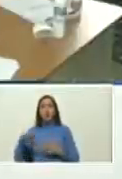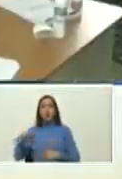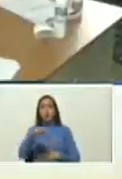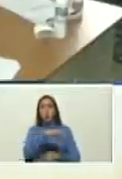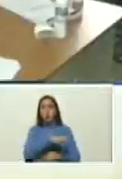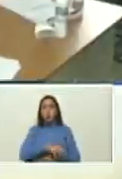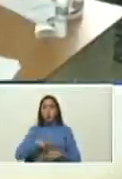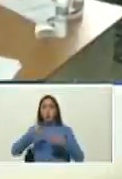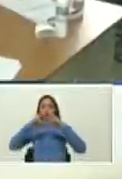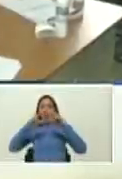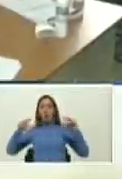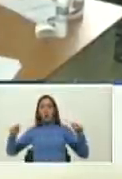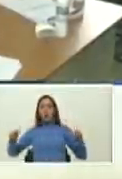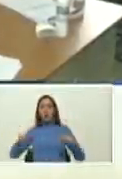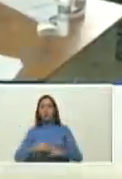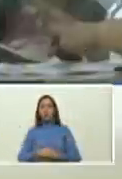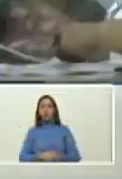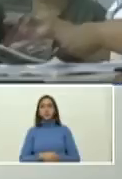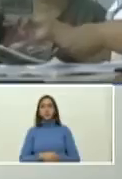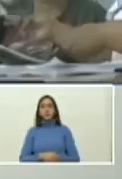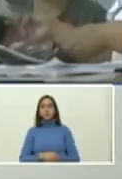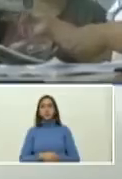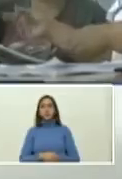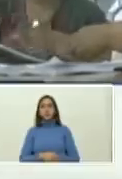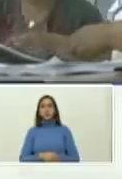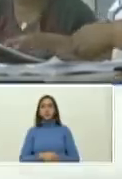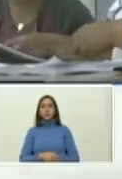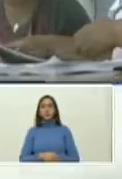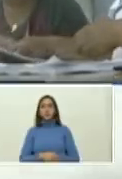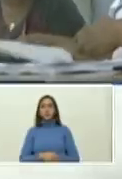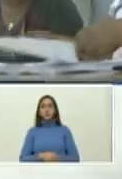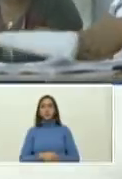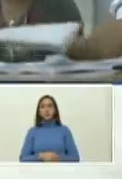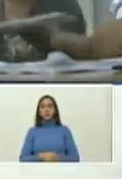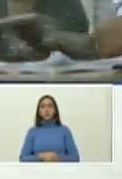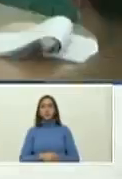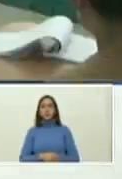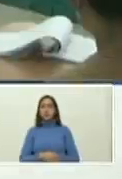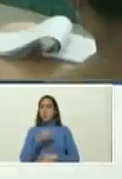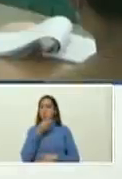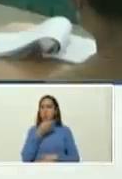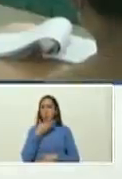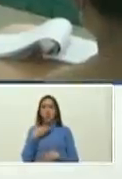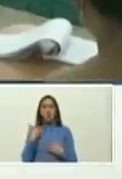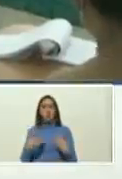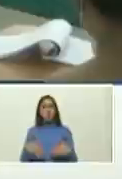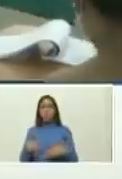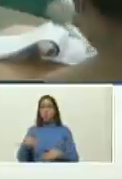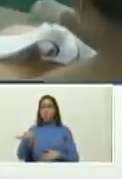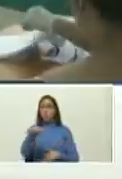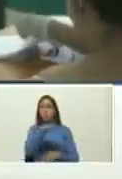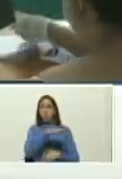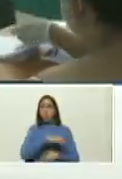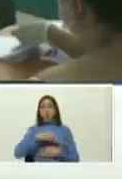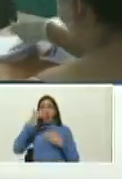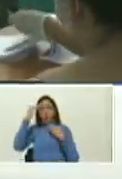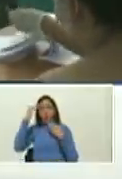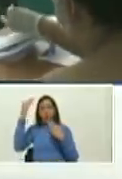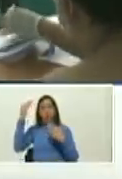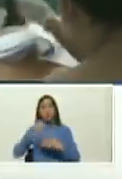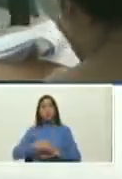León Matagalpa Masaya bellísima es Nicaragua y un saludo